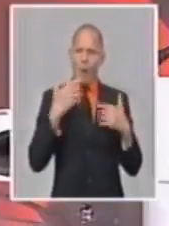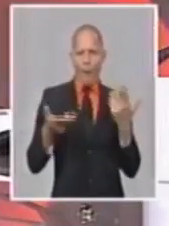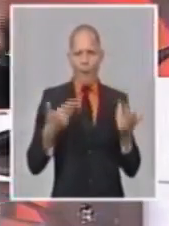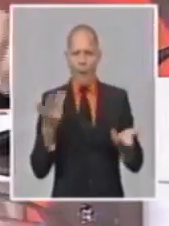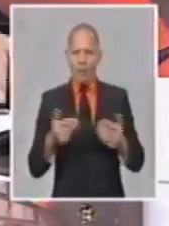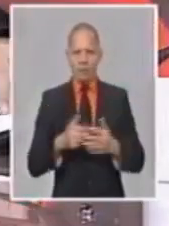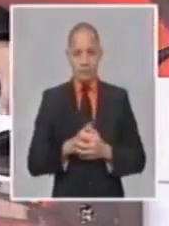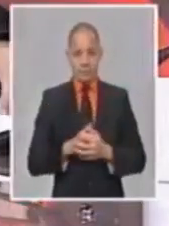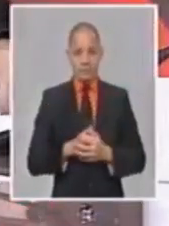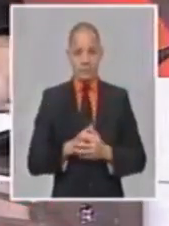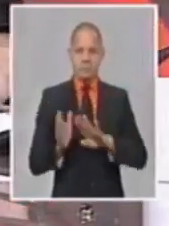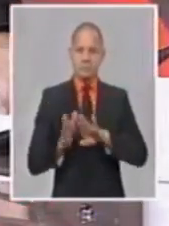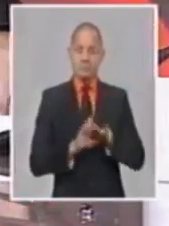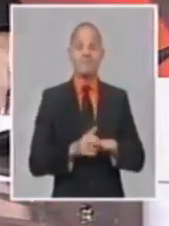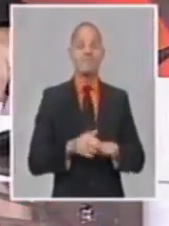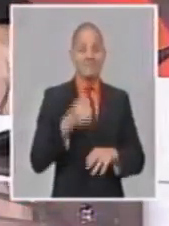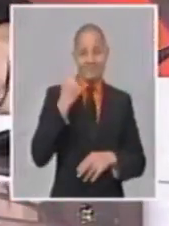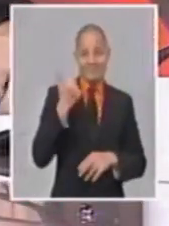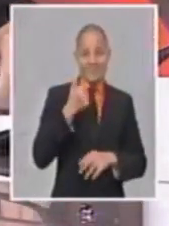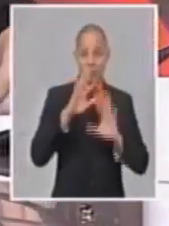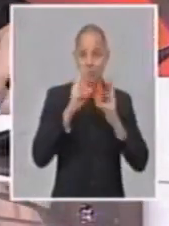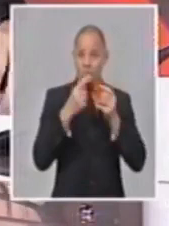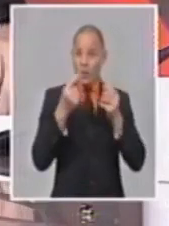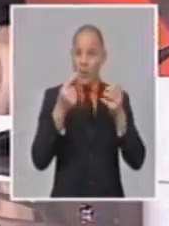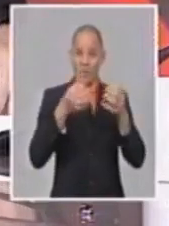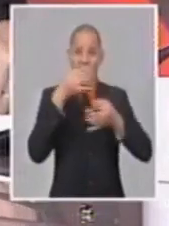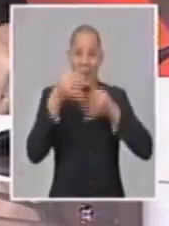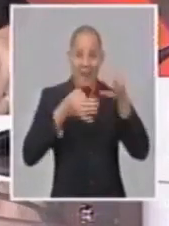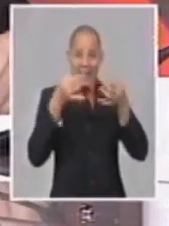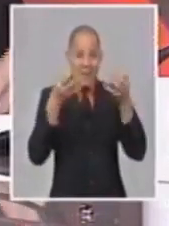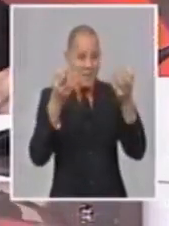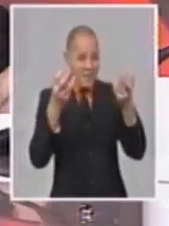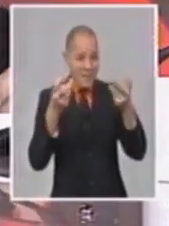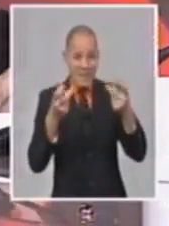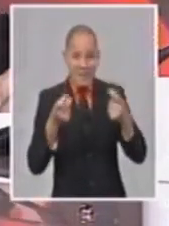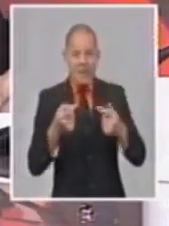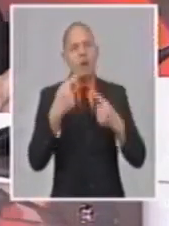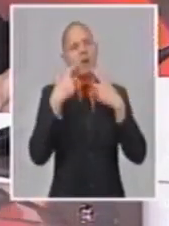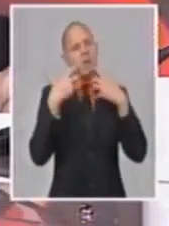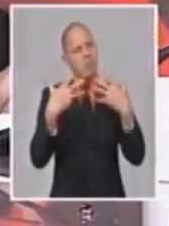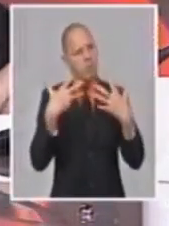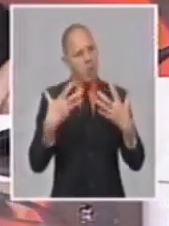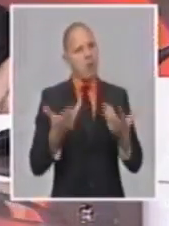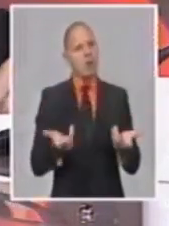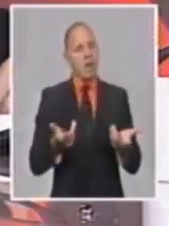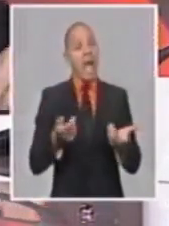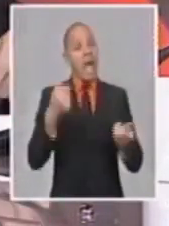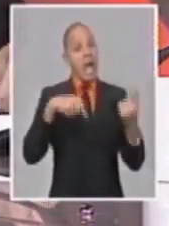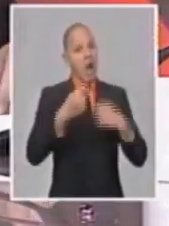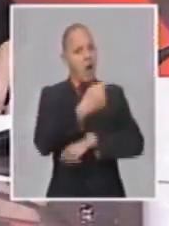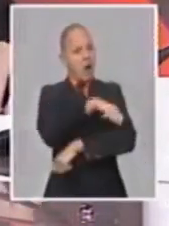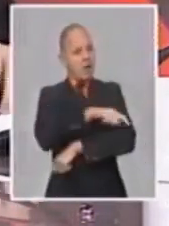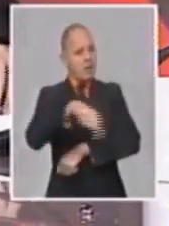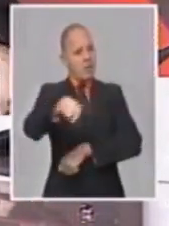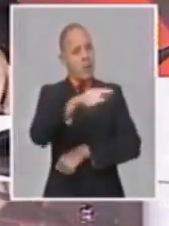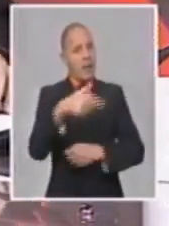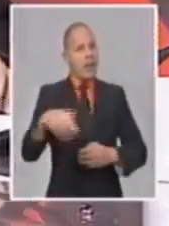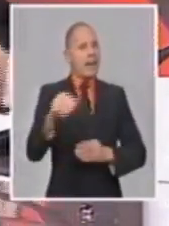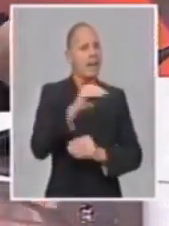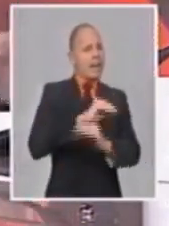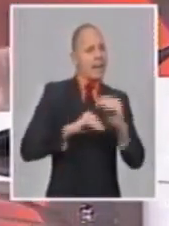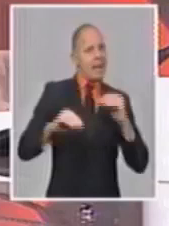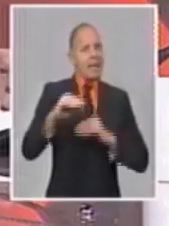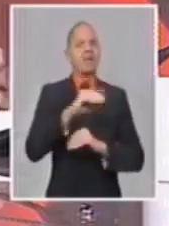Son parte de los elementos a tener en cuenta a la hora de analizar el asunto de los precios, un asunto, sin duda, de mucha polémica, de mucho debate